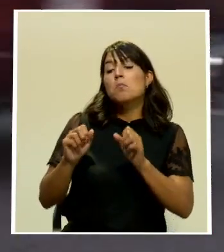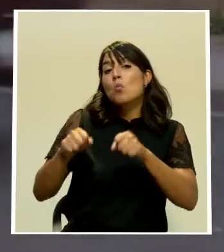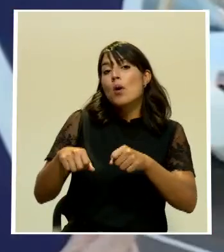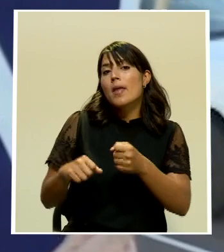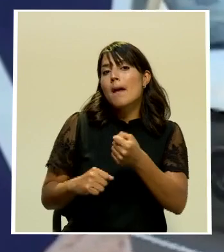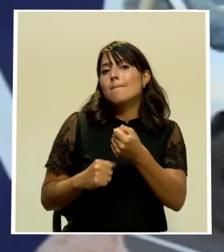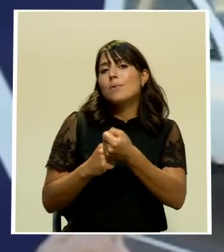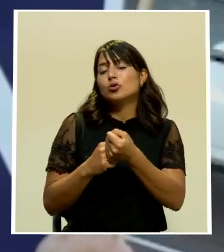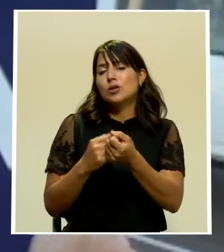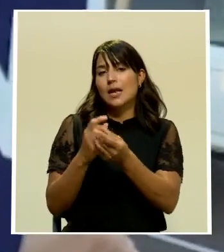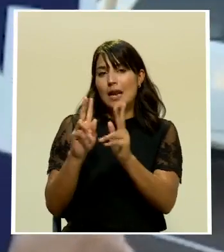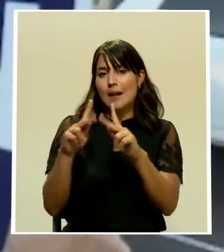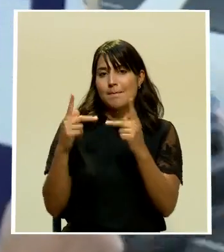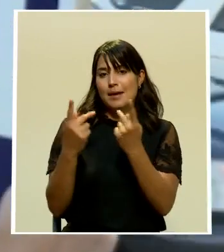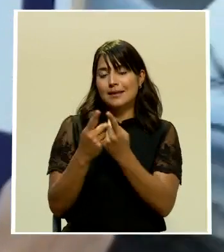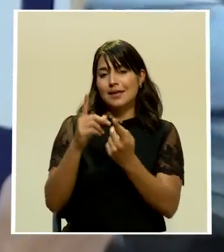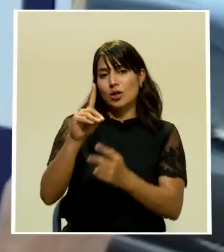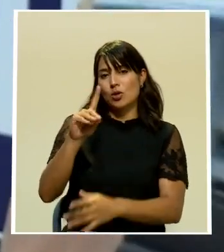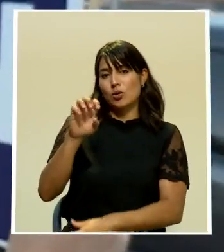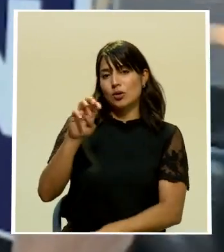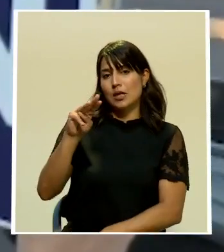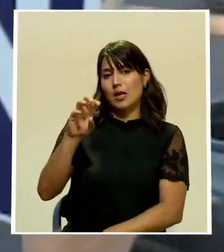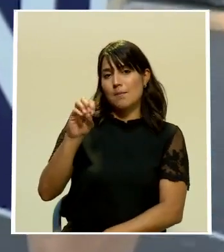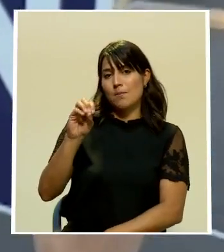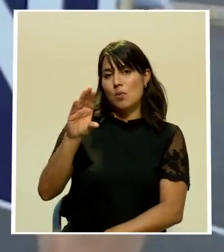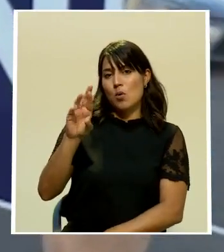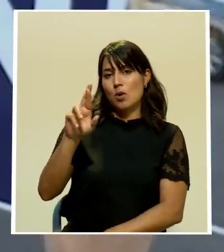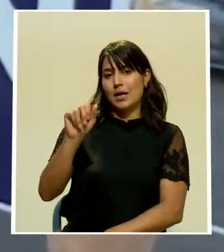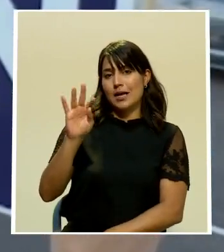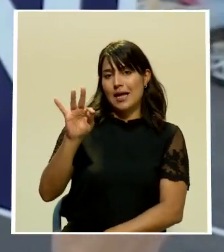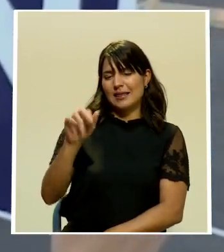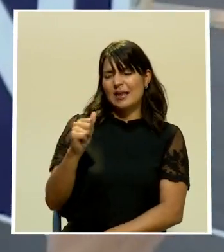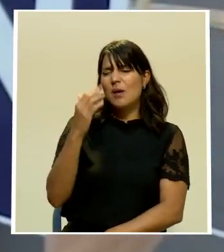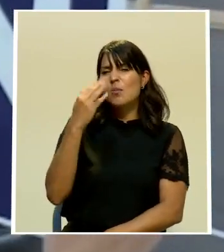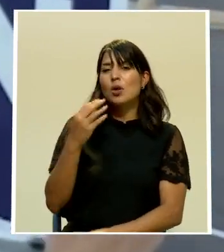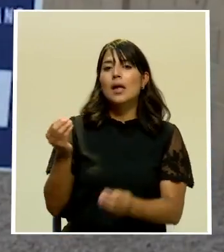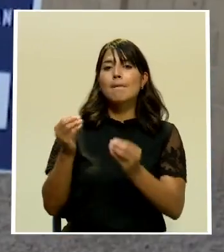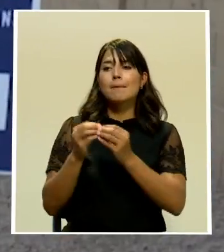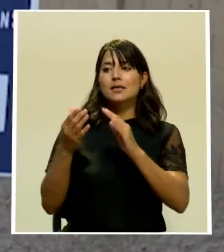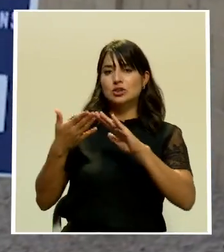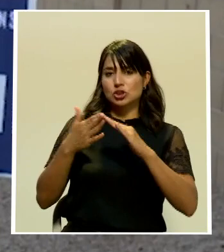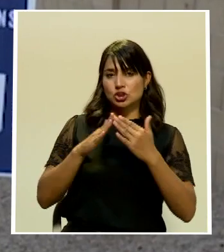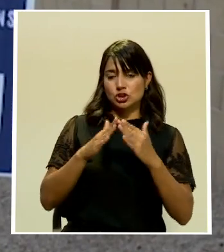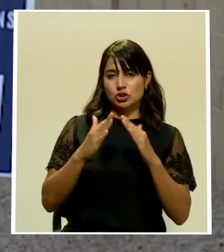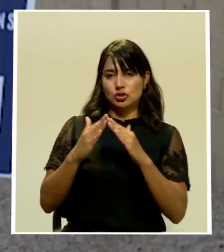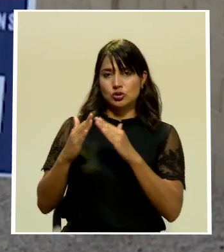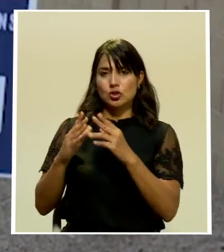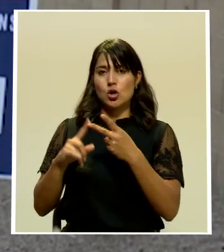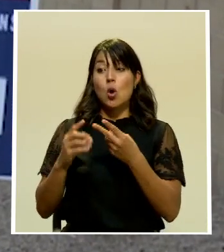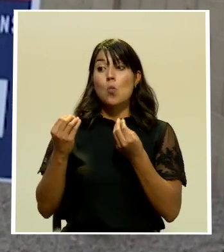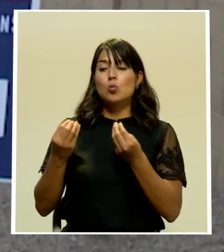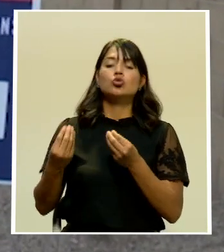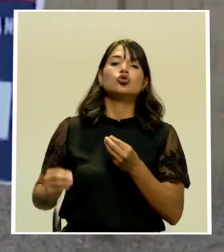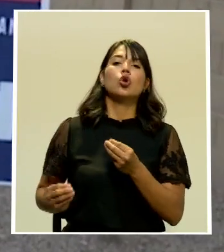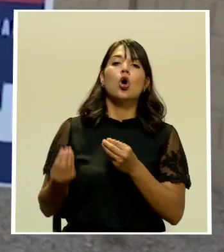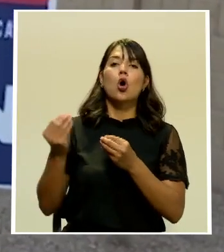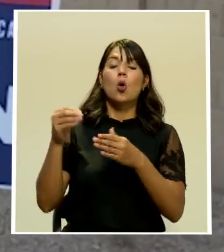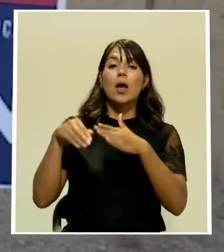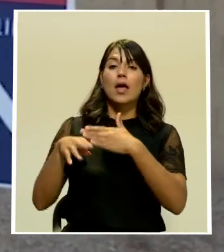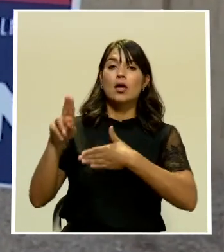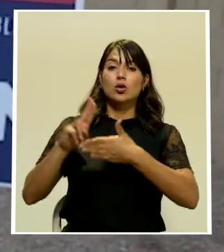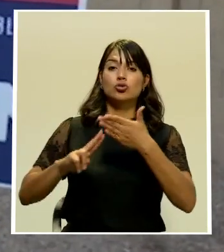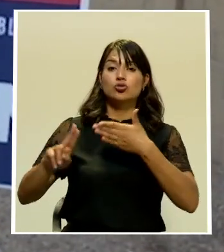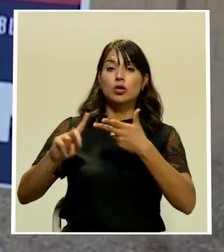demócrata como un crecimiento acelerado de zonas urbanas una mayor presencia de votantes jóvenes con educación universitaria y una